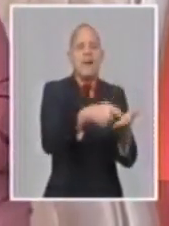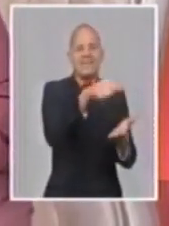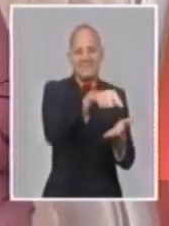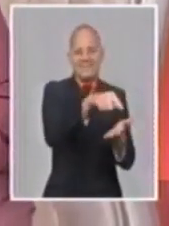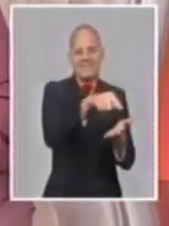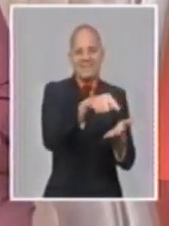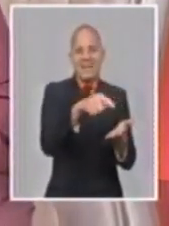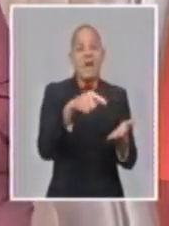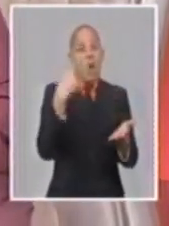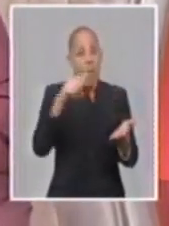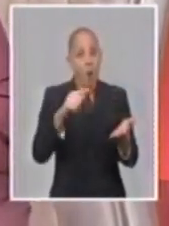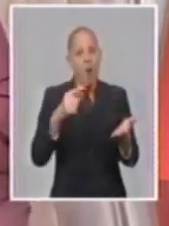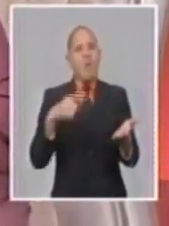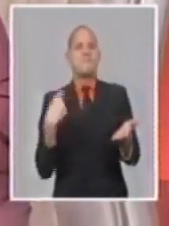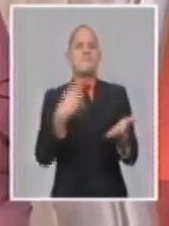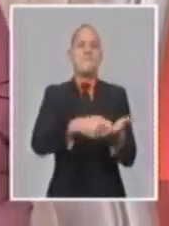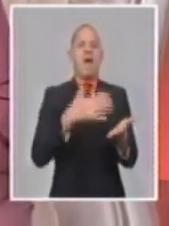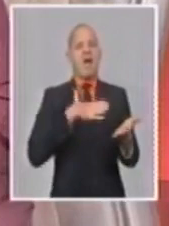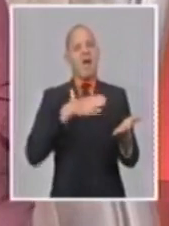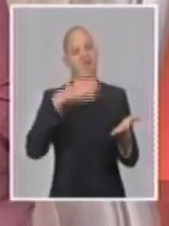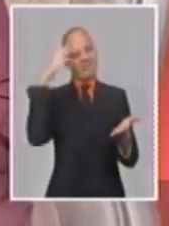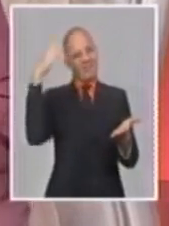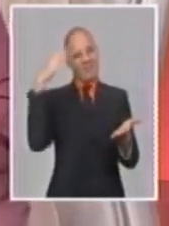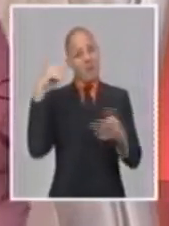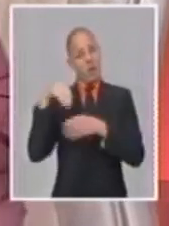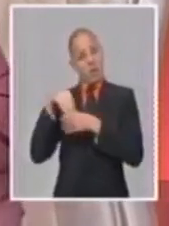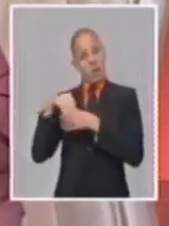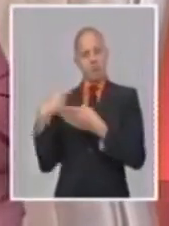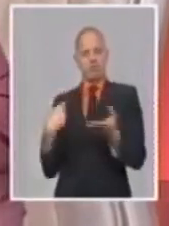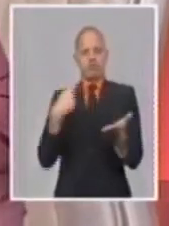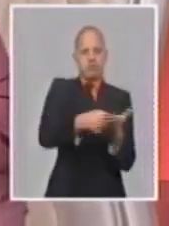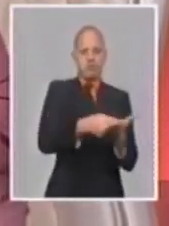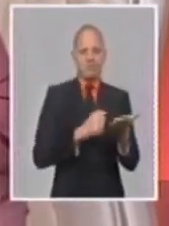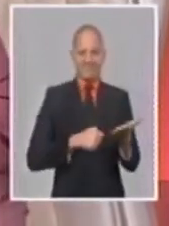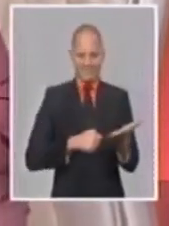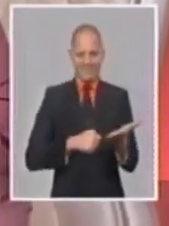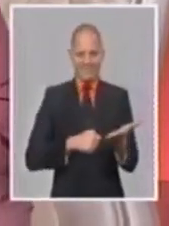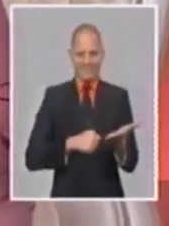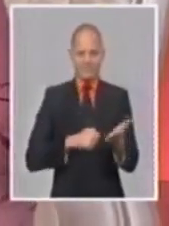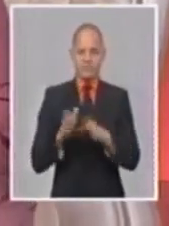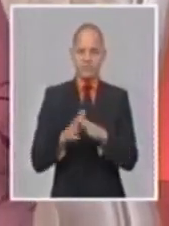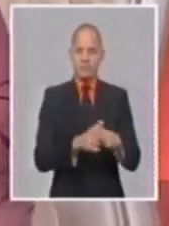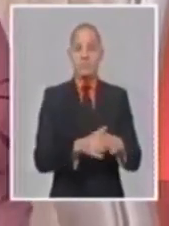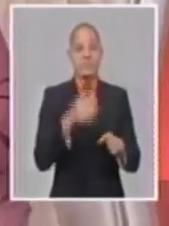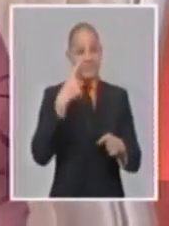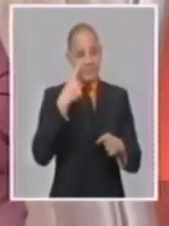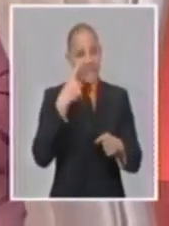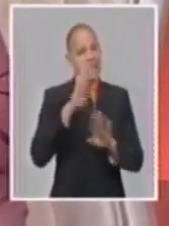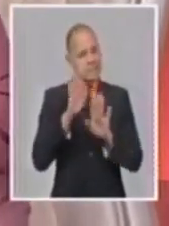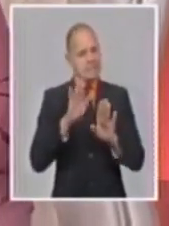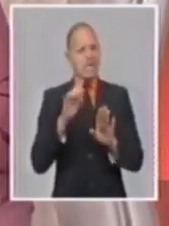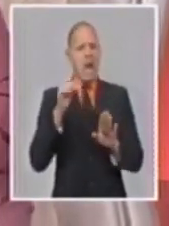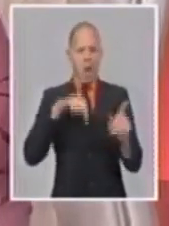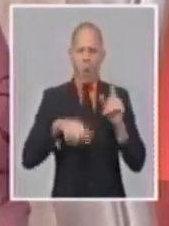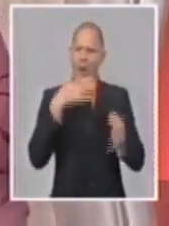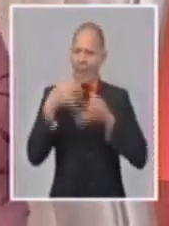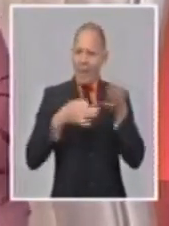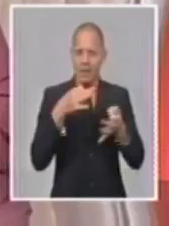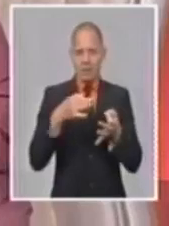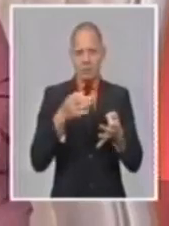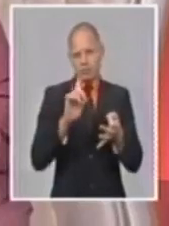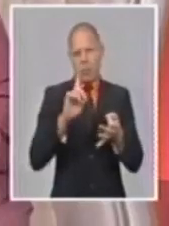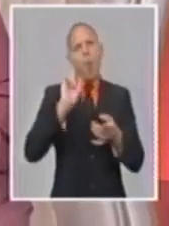del sector empresarial. Es de los temas que hoy no los vamos a responder, pero que tenemos ahí en un punto de